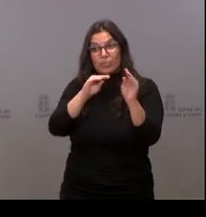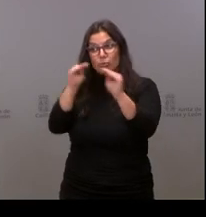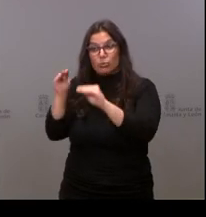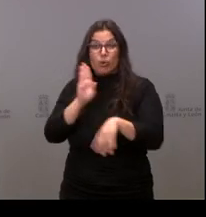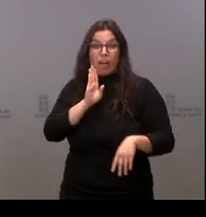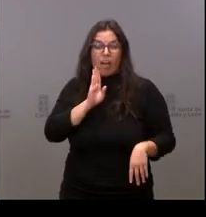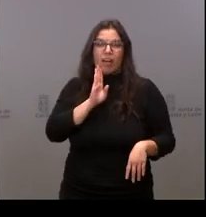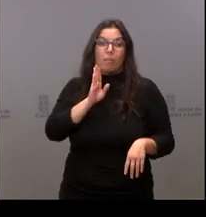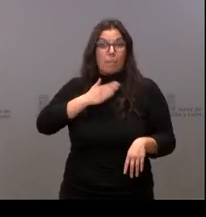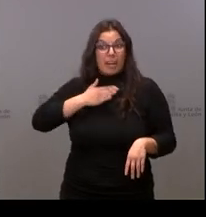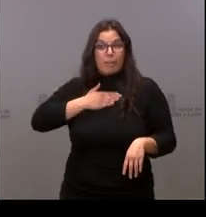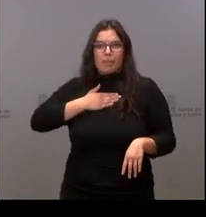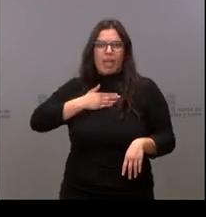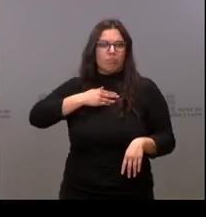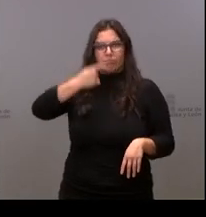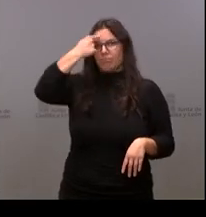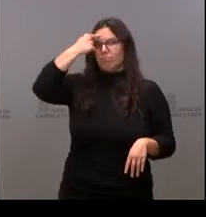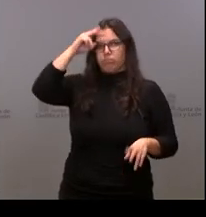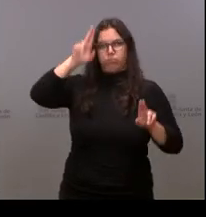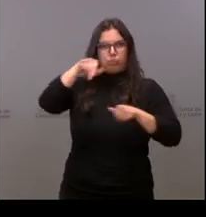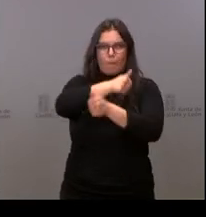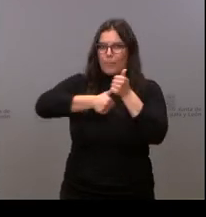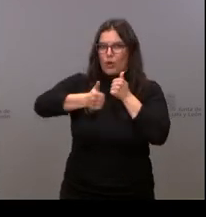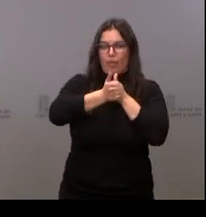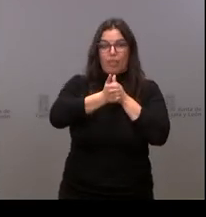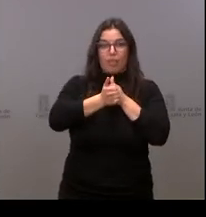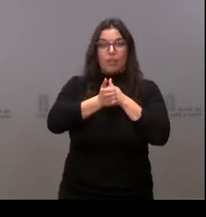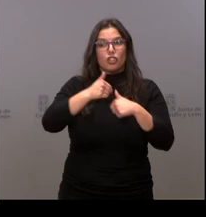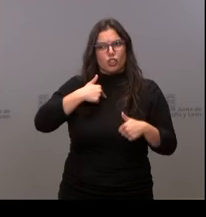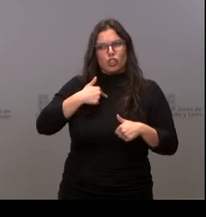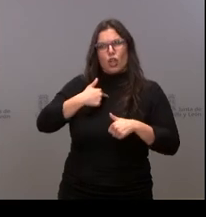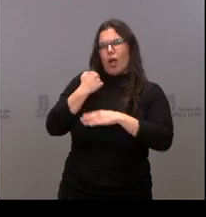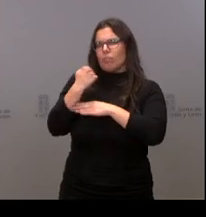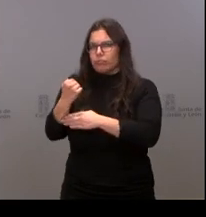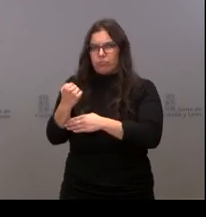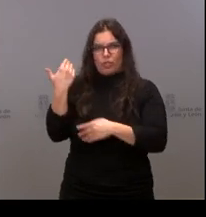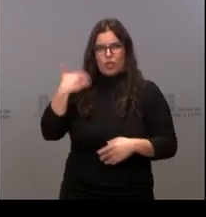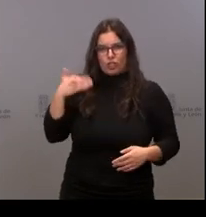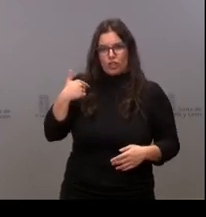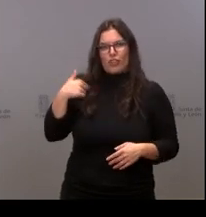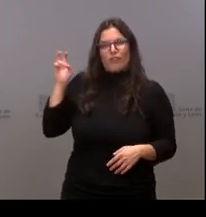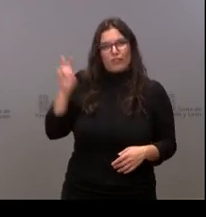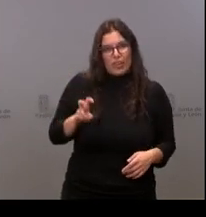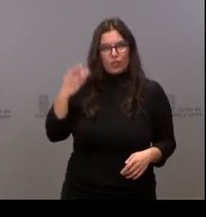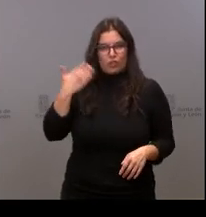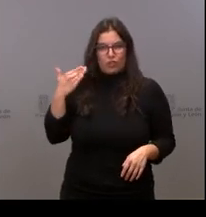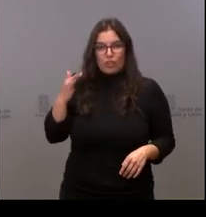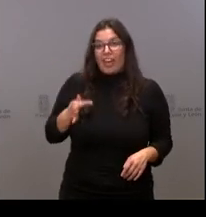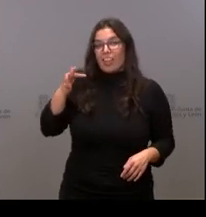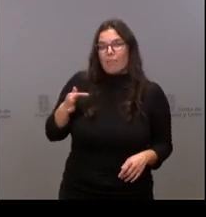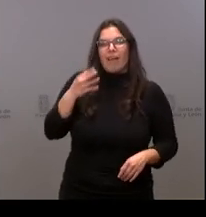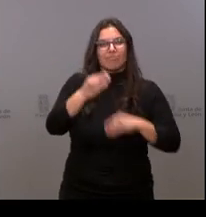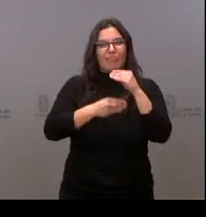son para mí preferentes, que yo estoy con Soria, estoy en Soria y, además, lo hago con